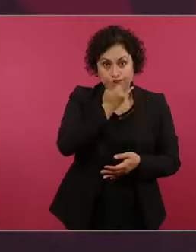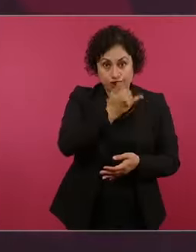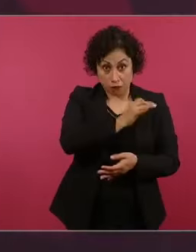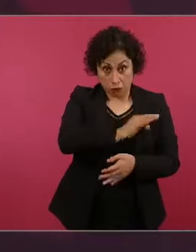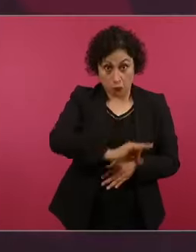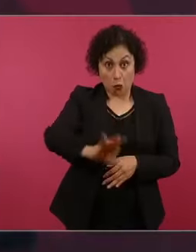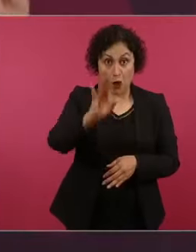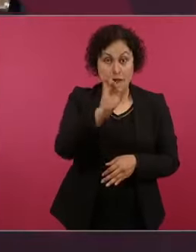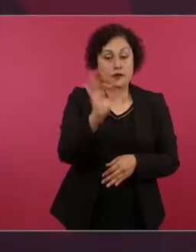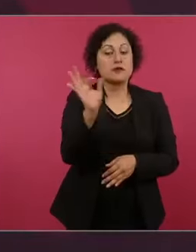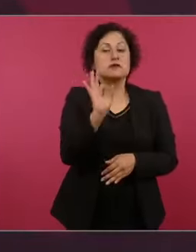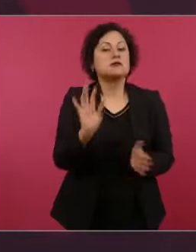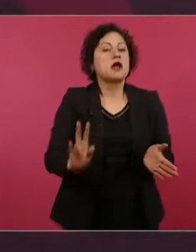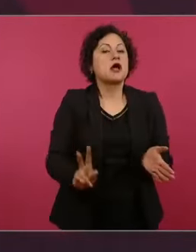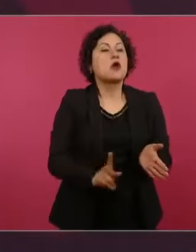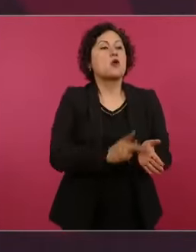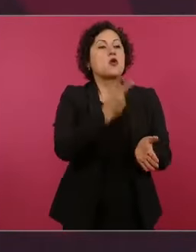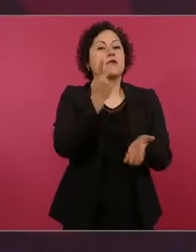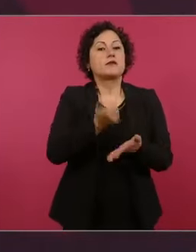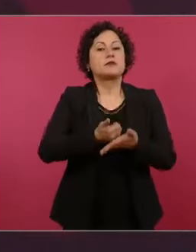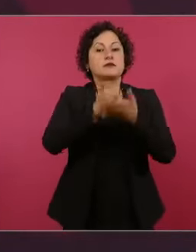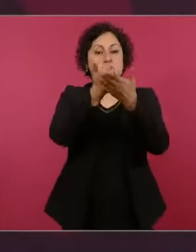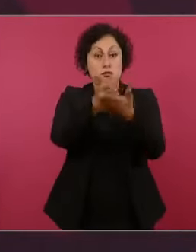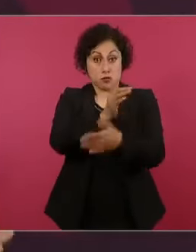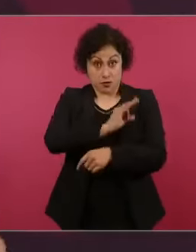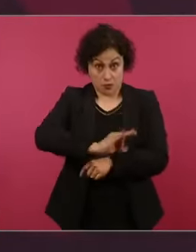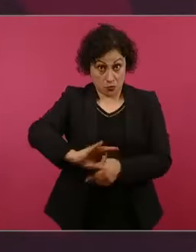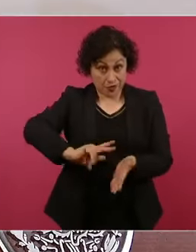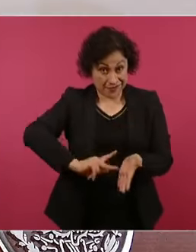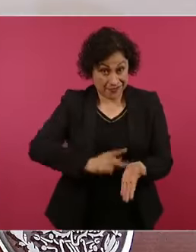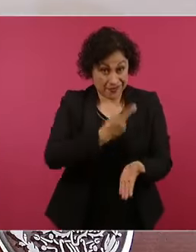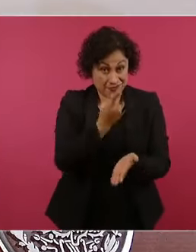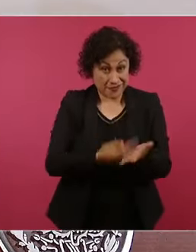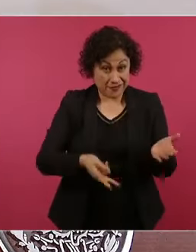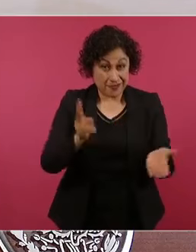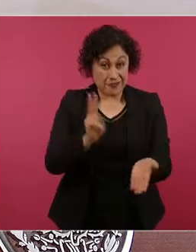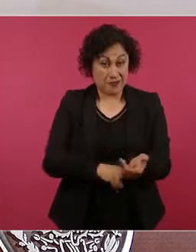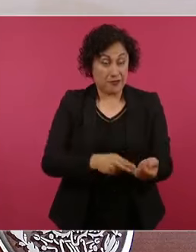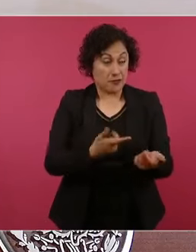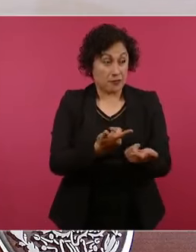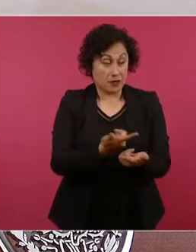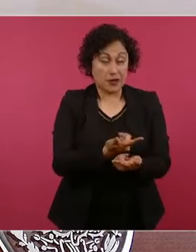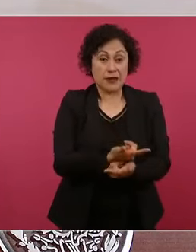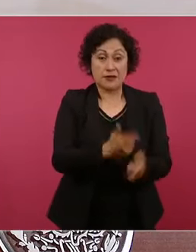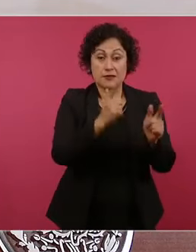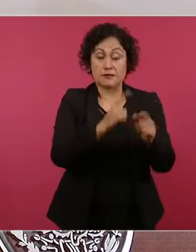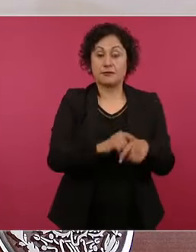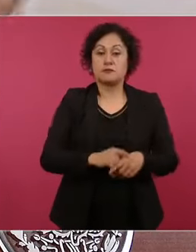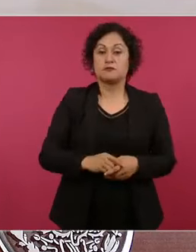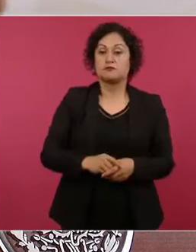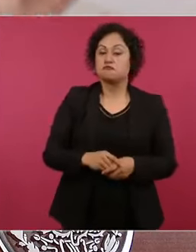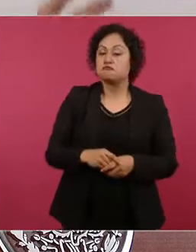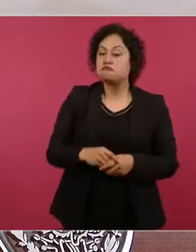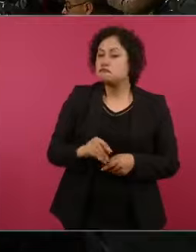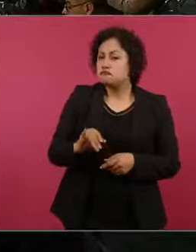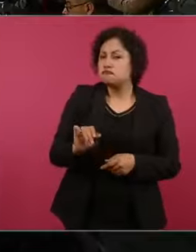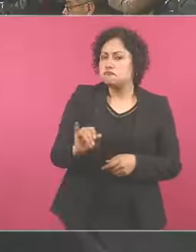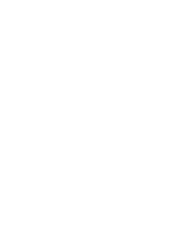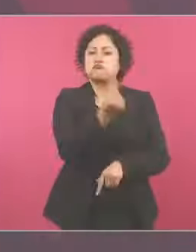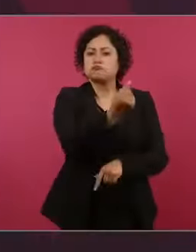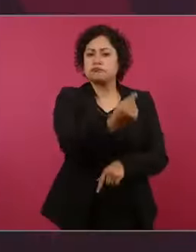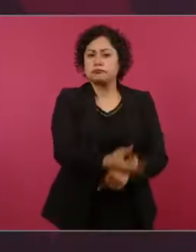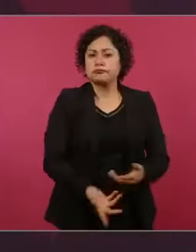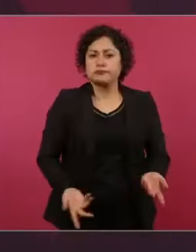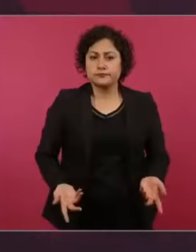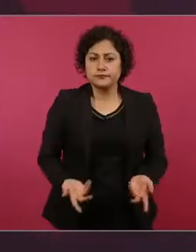Nos importa mucho saber dónde están los jóvenes, eso es lo que más nos importa,